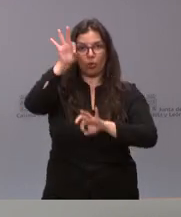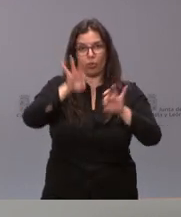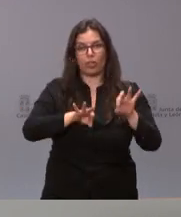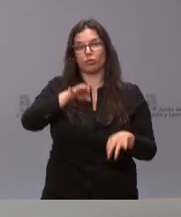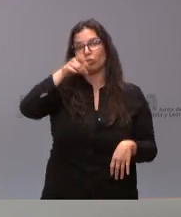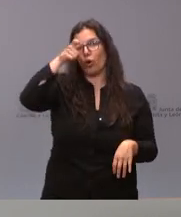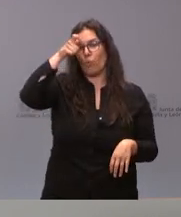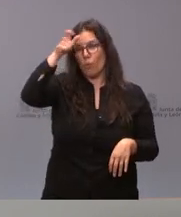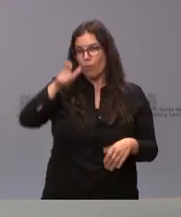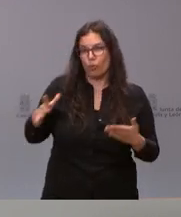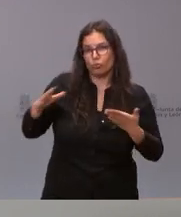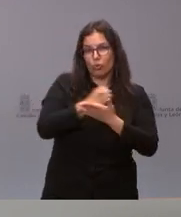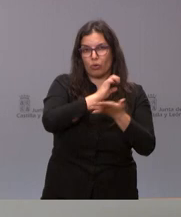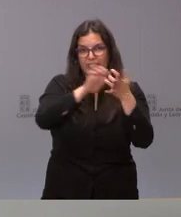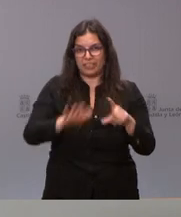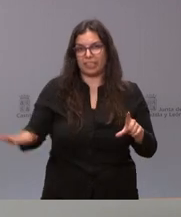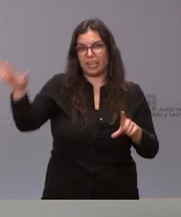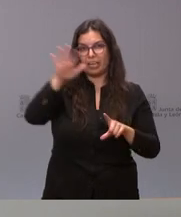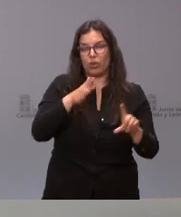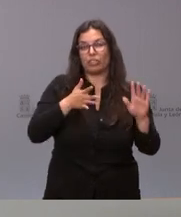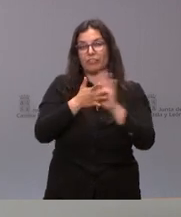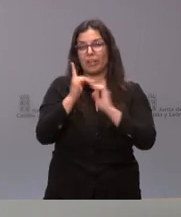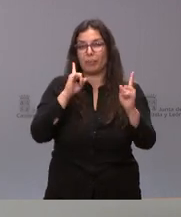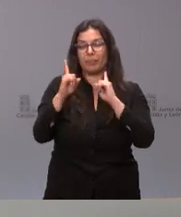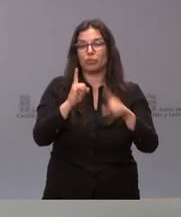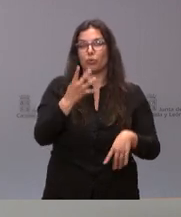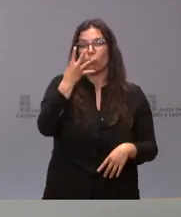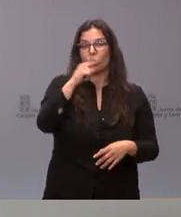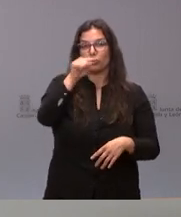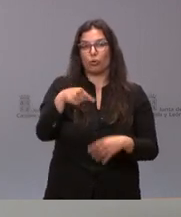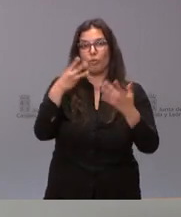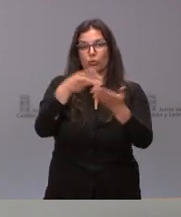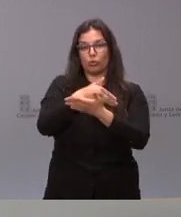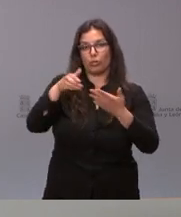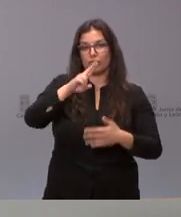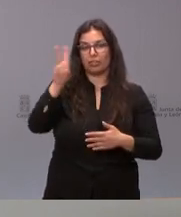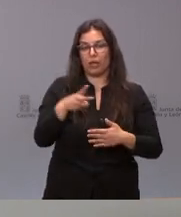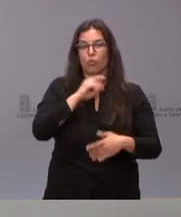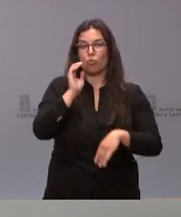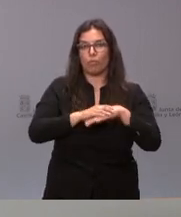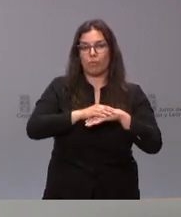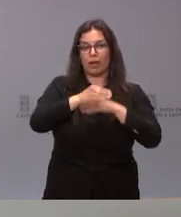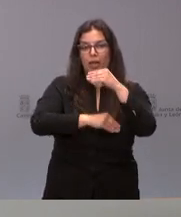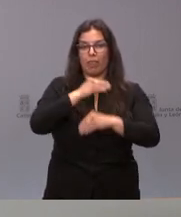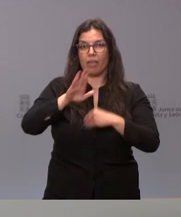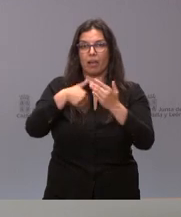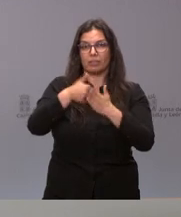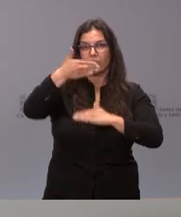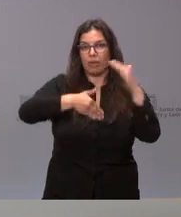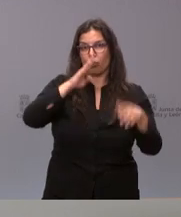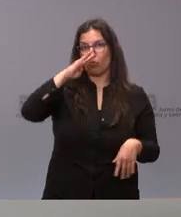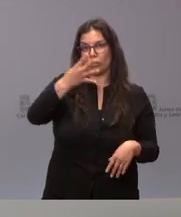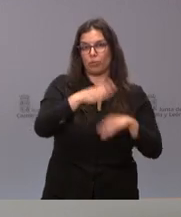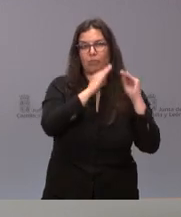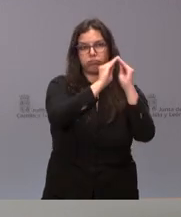Se prevé una inversión de 4,8 millones de euros con un plazo de ejecución de cuatro años para el desarrollo de todas estas